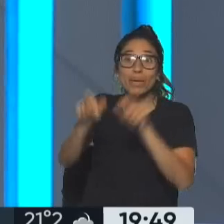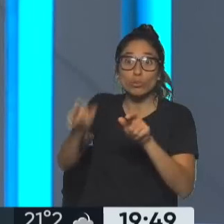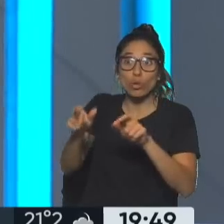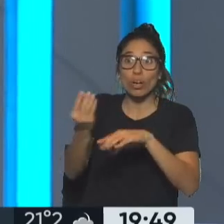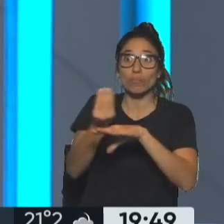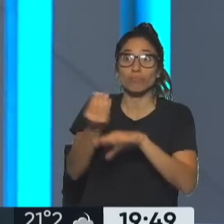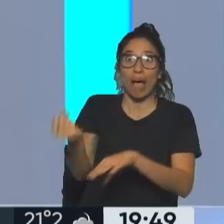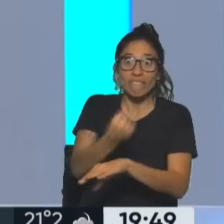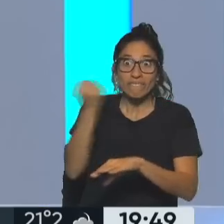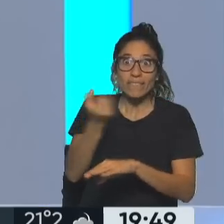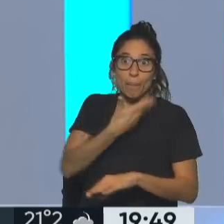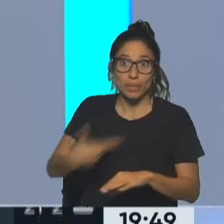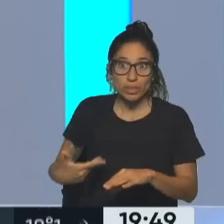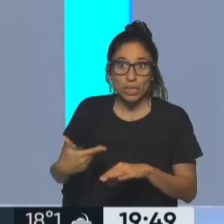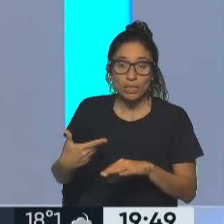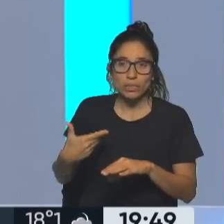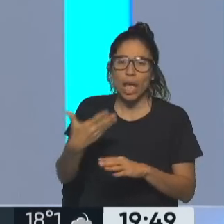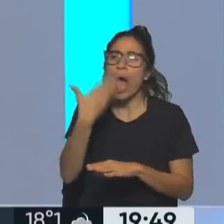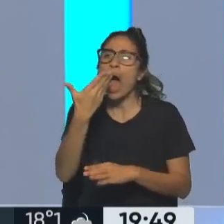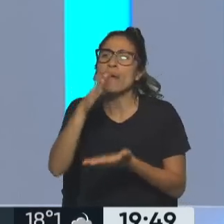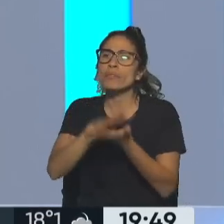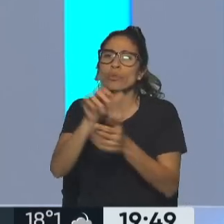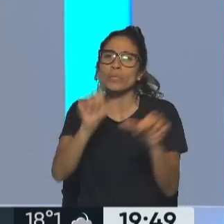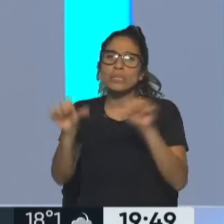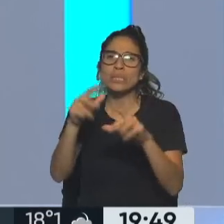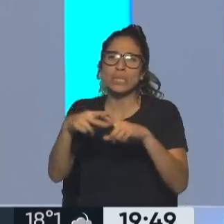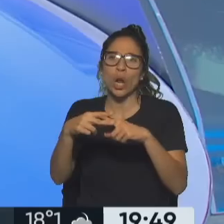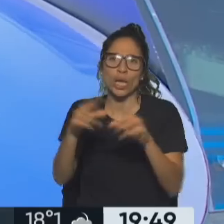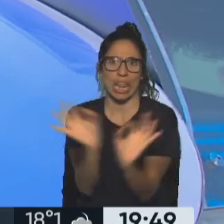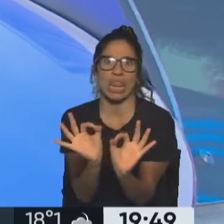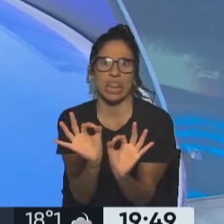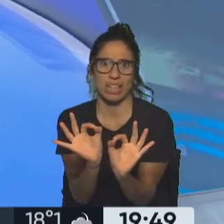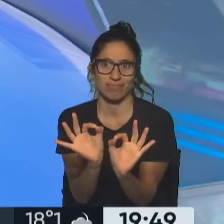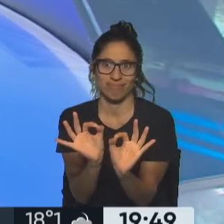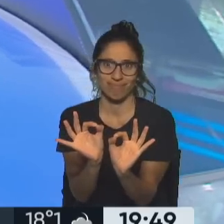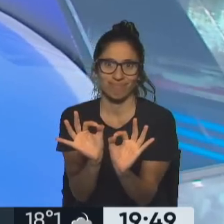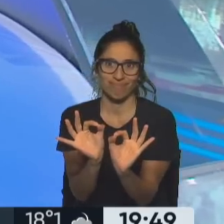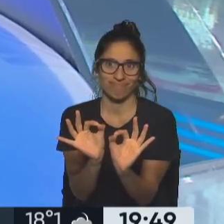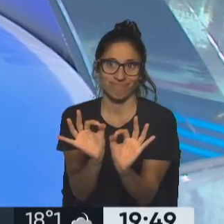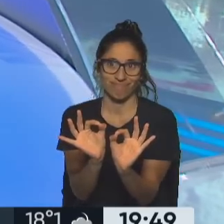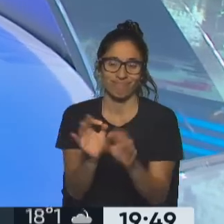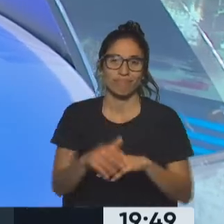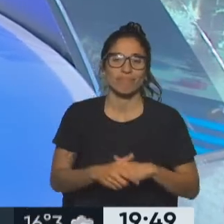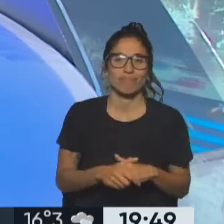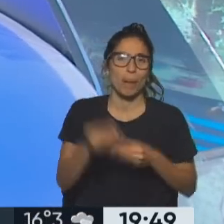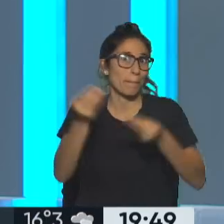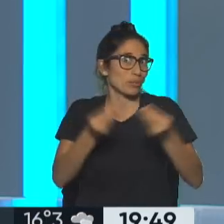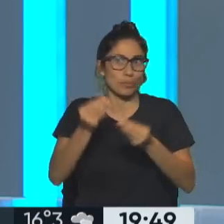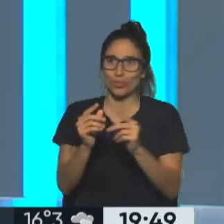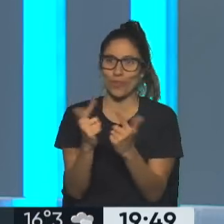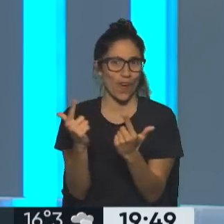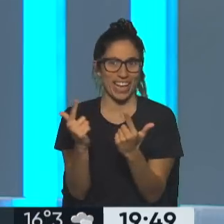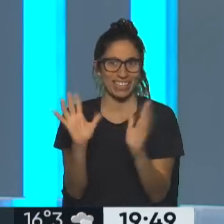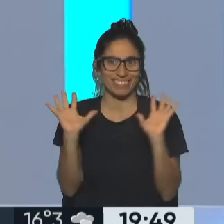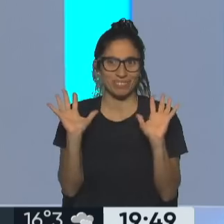tono del... Bueno, lo incluye quizás como variable de ajuste, porque dice que el Estado tiene que achicarse, que todo lo que no da ganancia... Mirá esa mención, como variable de